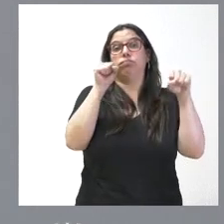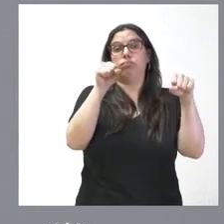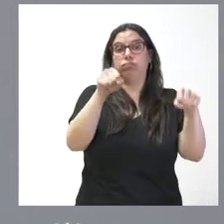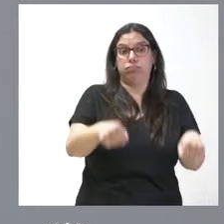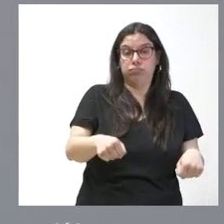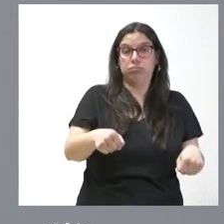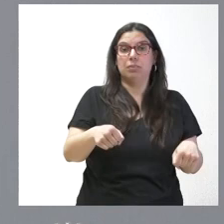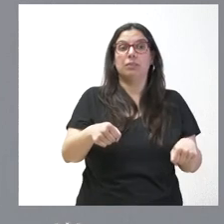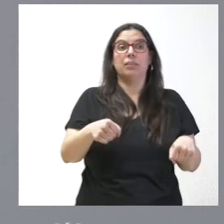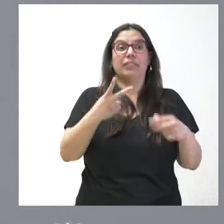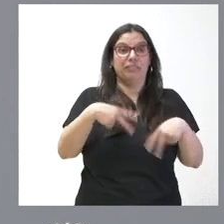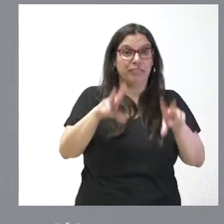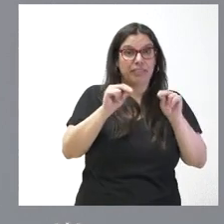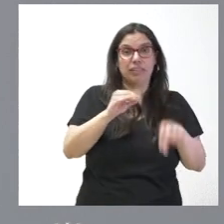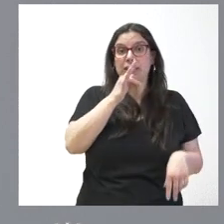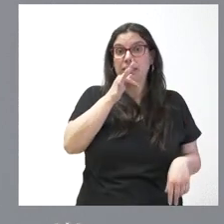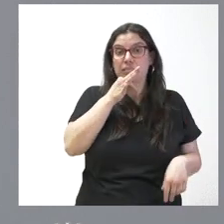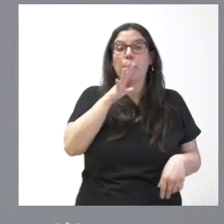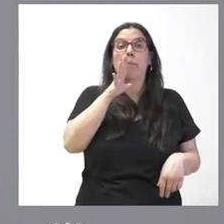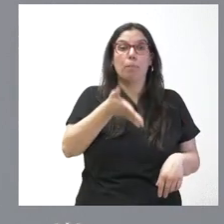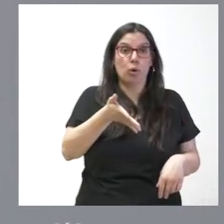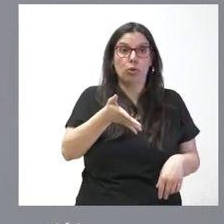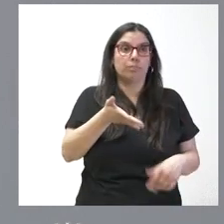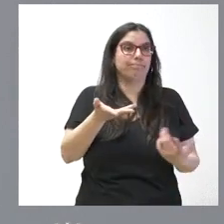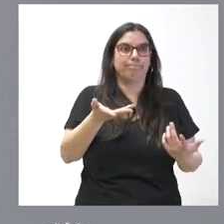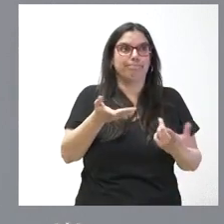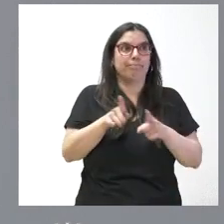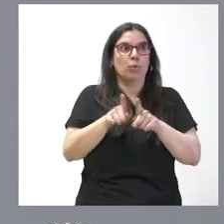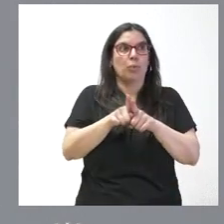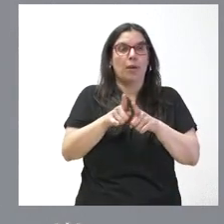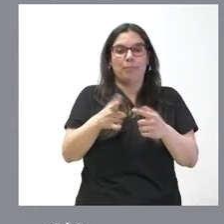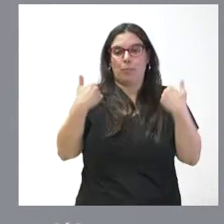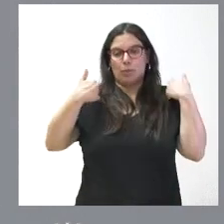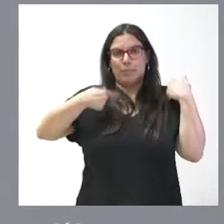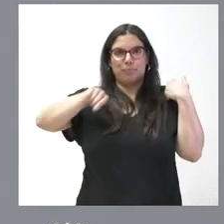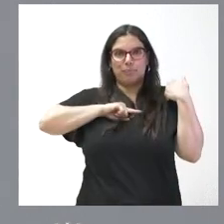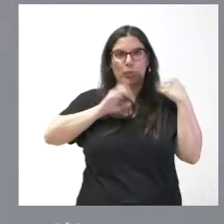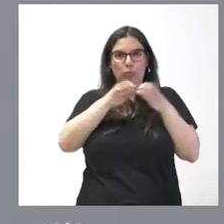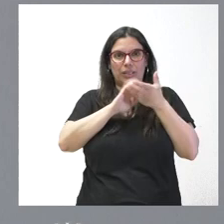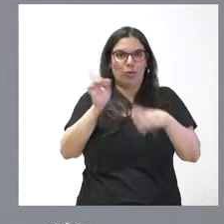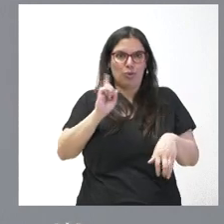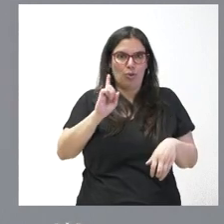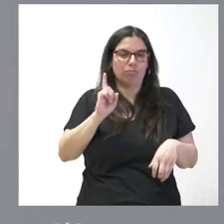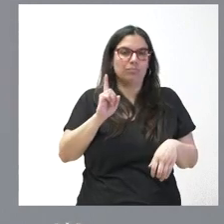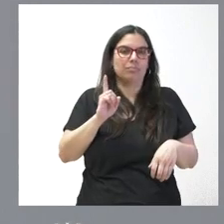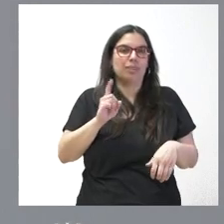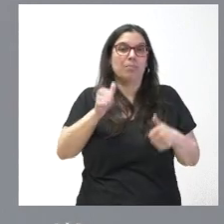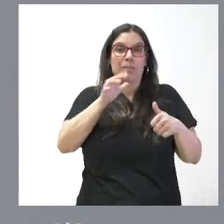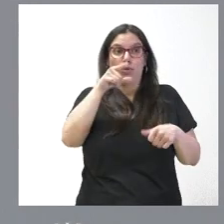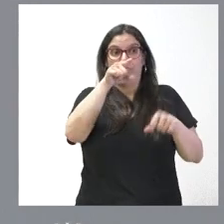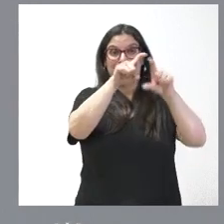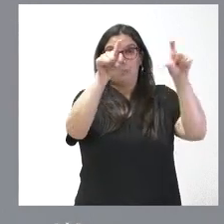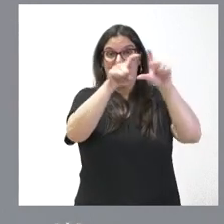día no estamos en esa situación de finalización de obras no es algo imputable a la Junta de Castilla y León sino básicamente a que la empresa